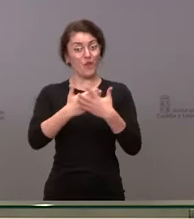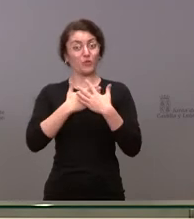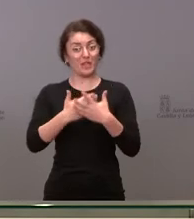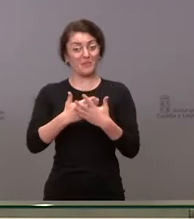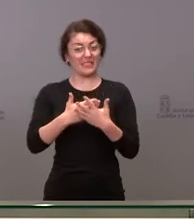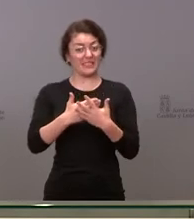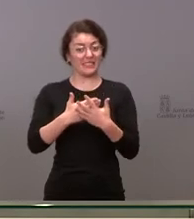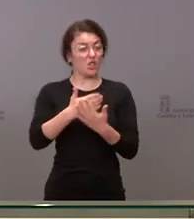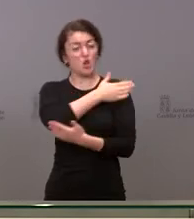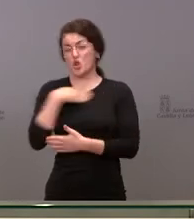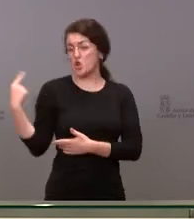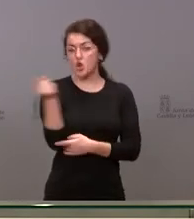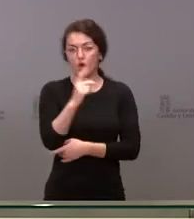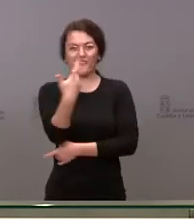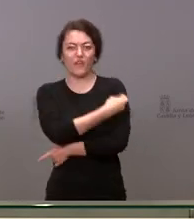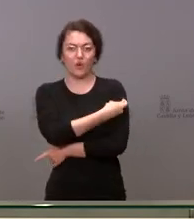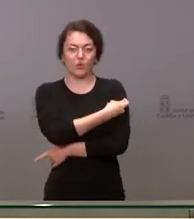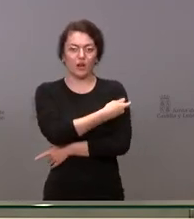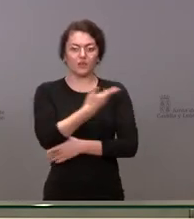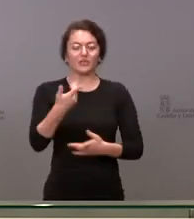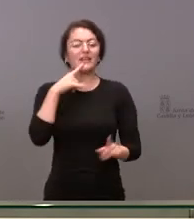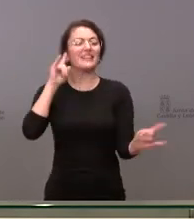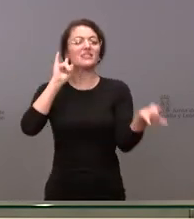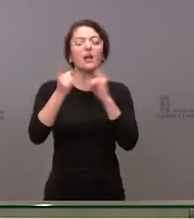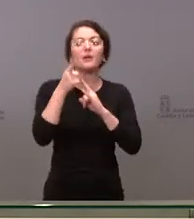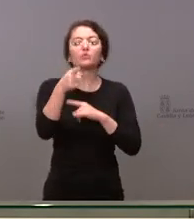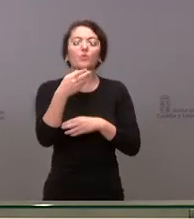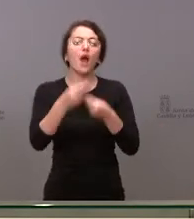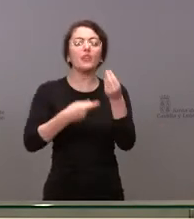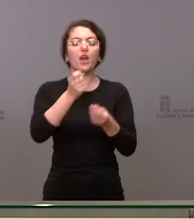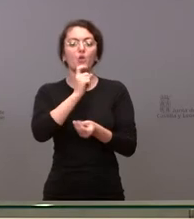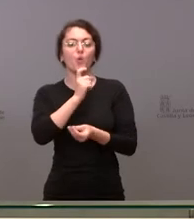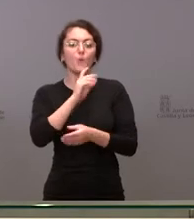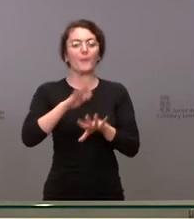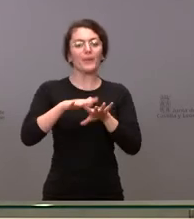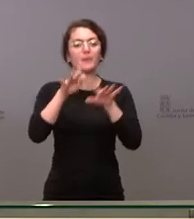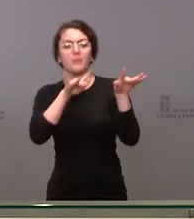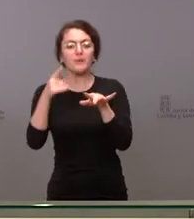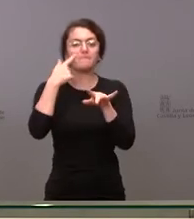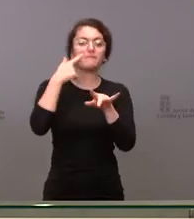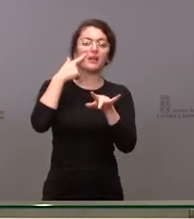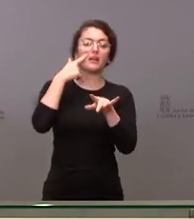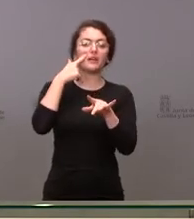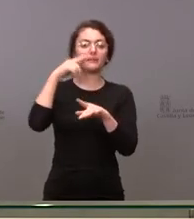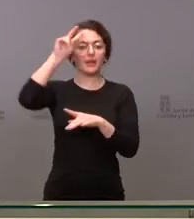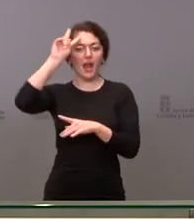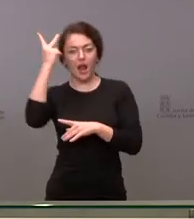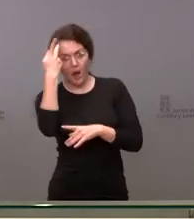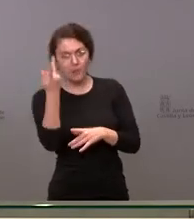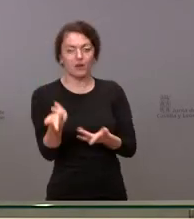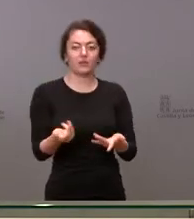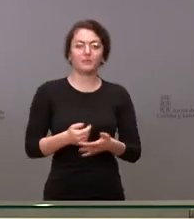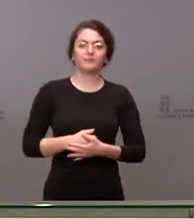vacunarse. ¿Usted cómo les haría esa llamada? ¿Cómo les convencería de que cambien su posición a la otra?